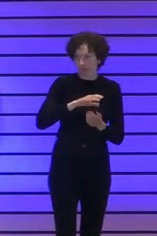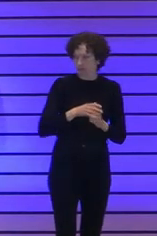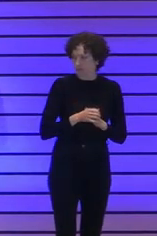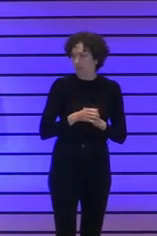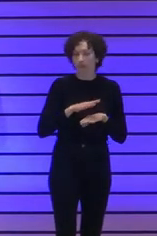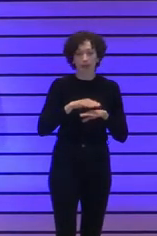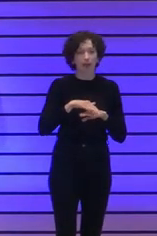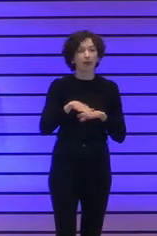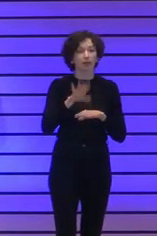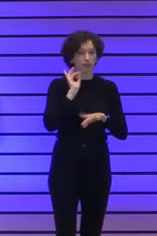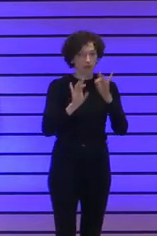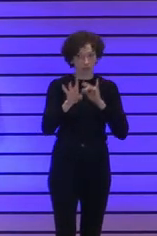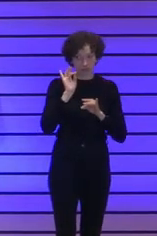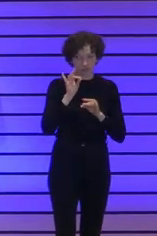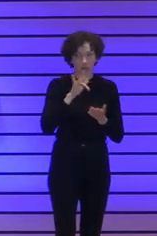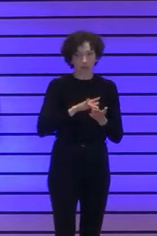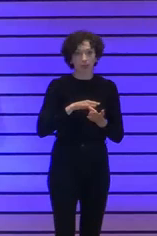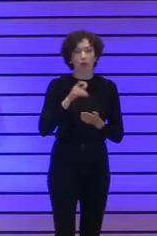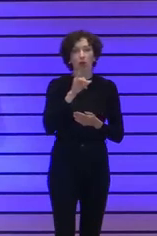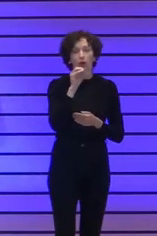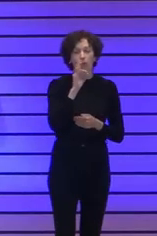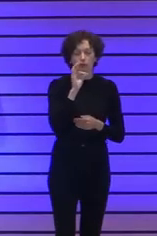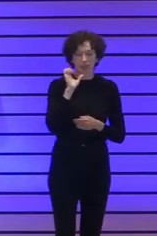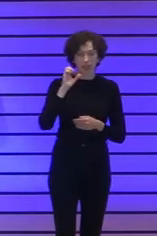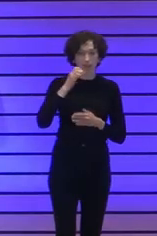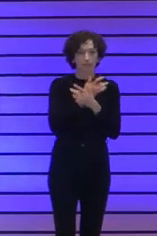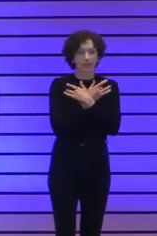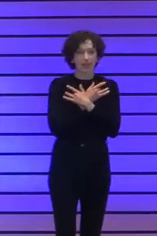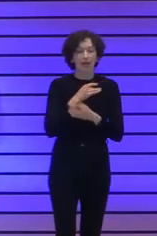decisiones y nos la va a presentar José María Salvador